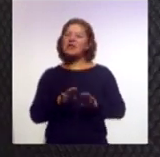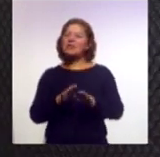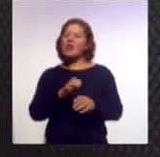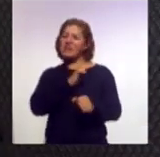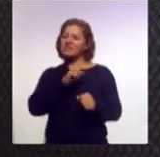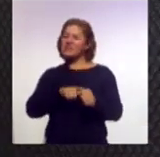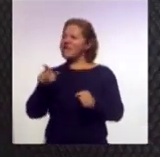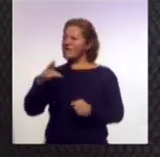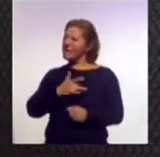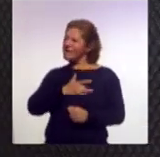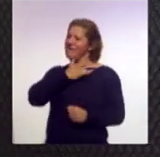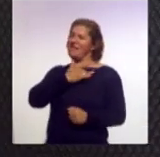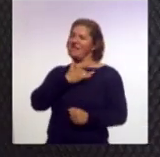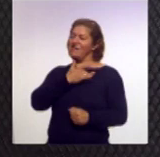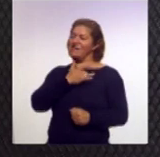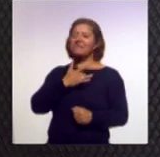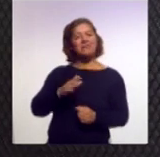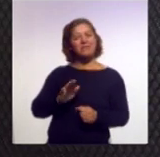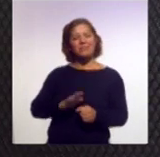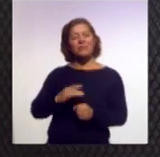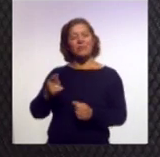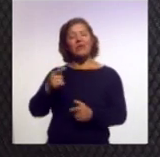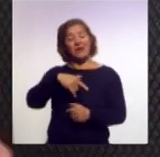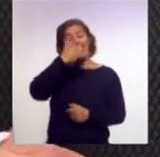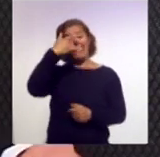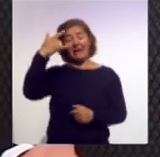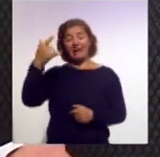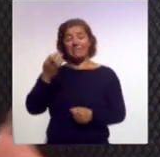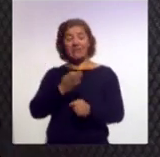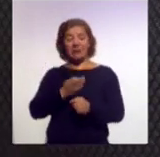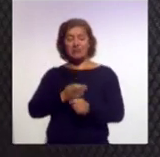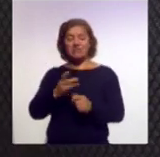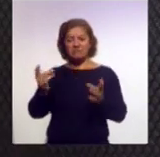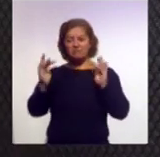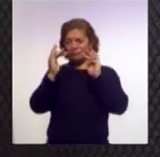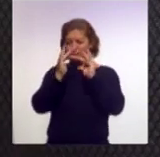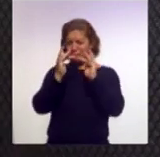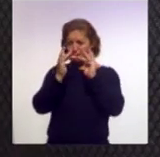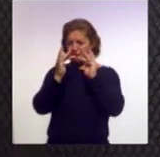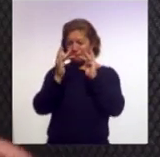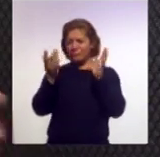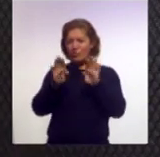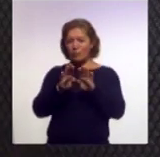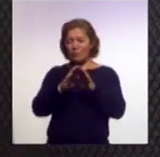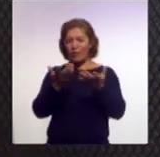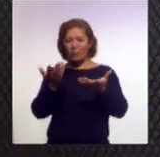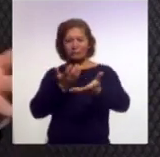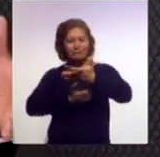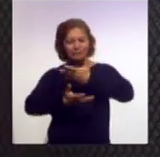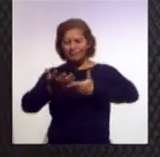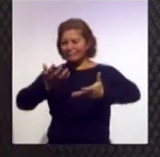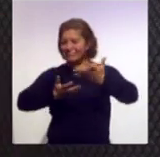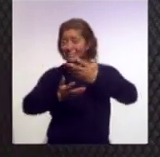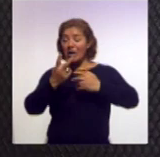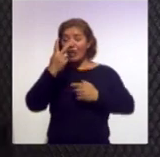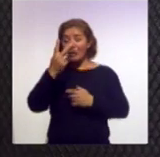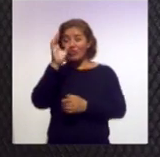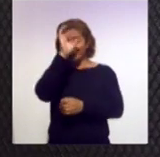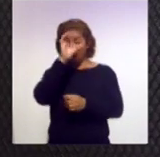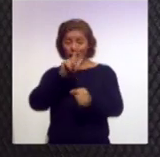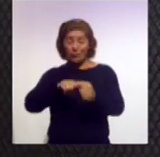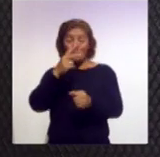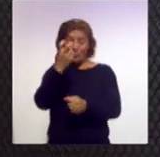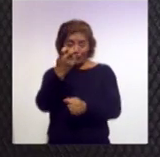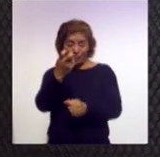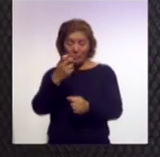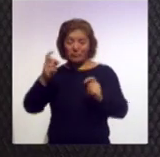a los eventos y en este caso el carnaval pues es una manifestación de sincretismo de esa mezcla de dos culturas efectivamente